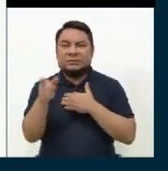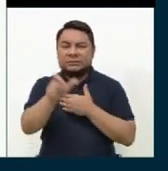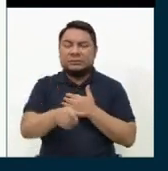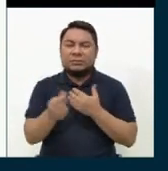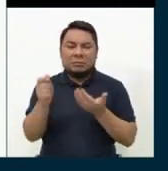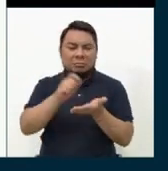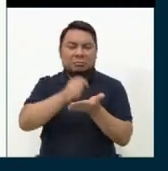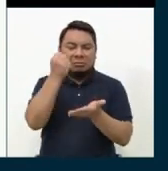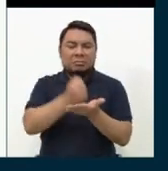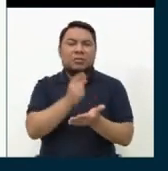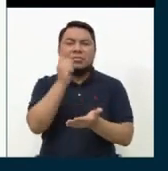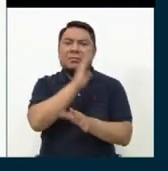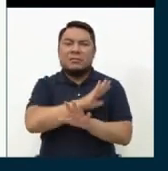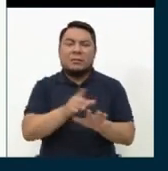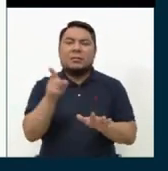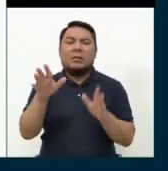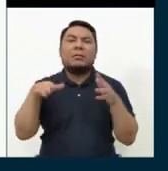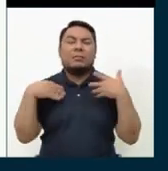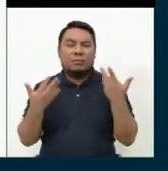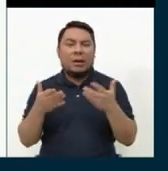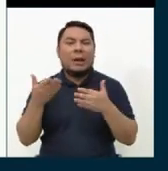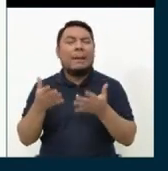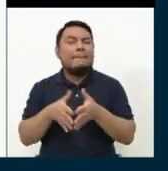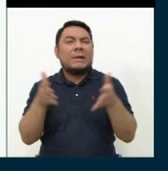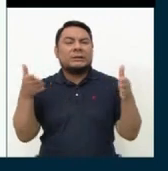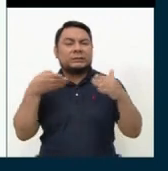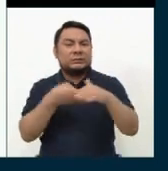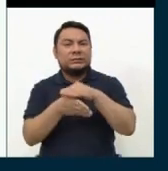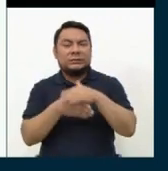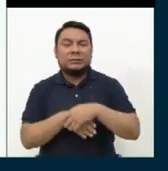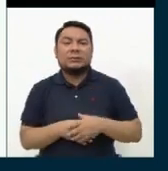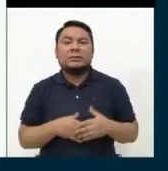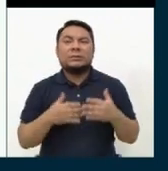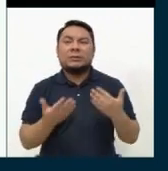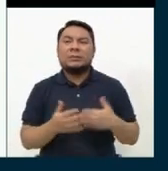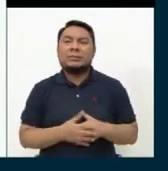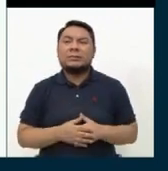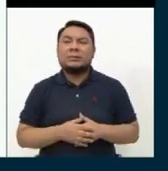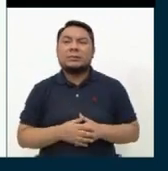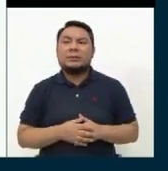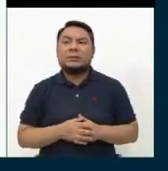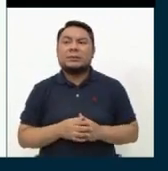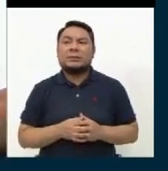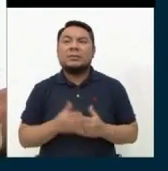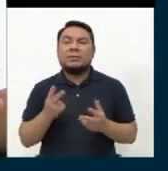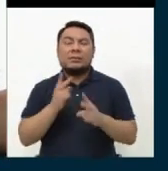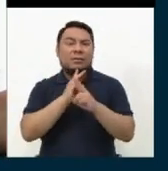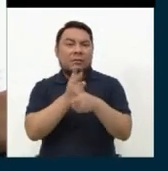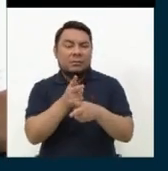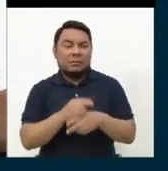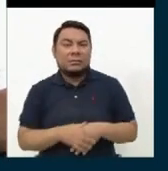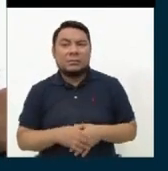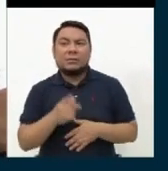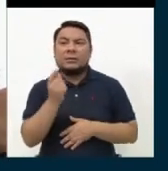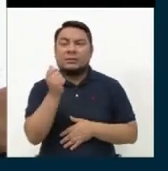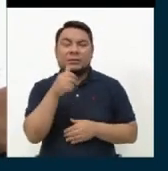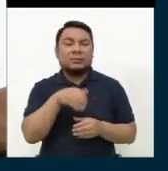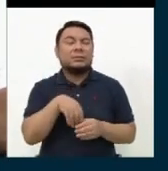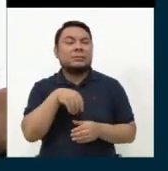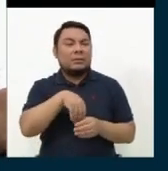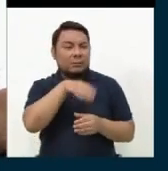puedan tener mayor acceso a los créditos bancarios,